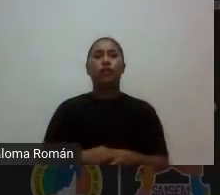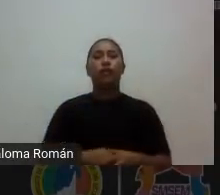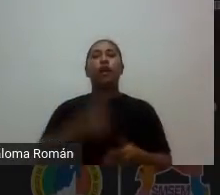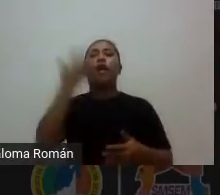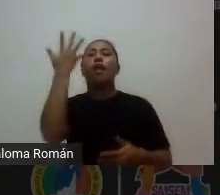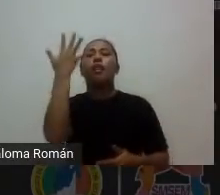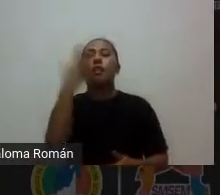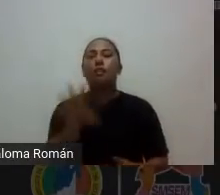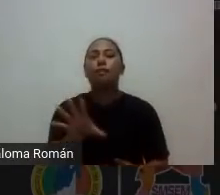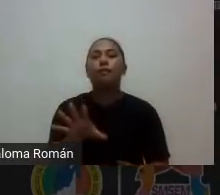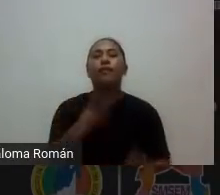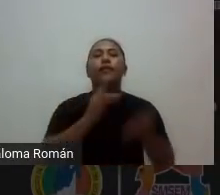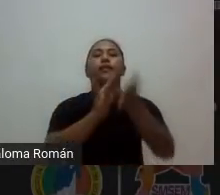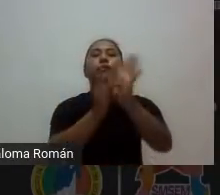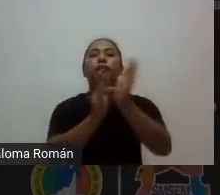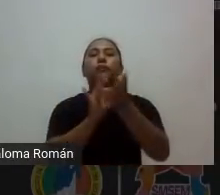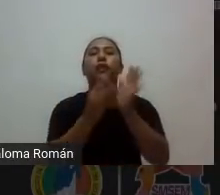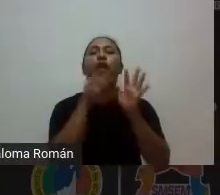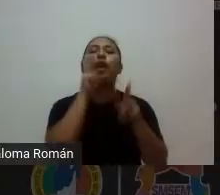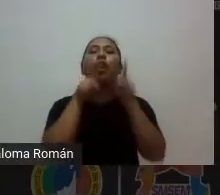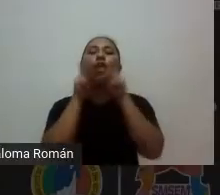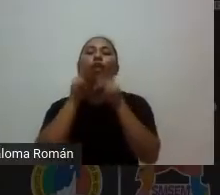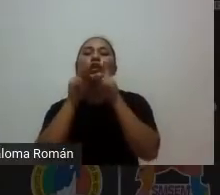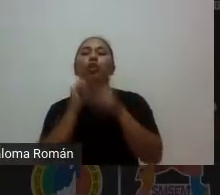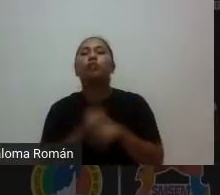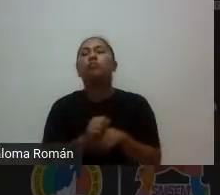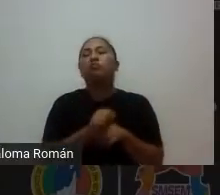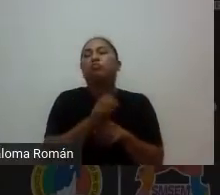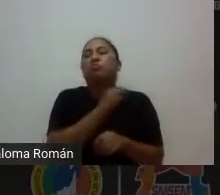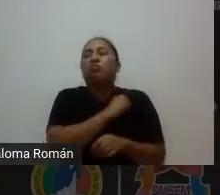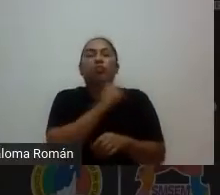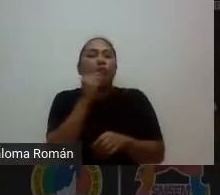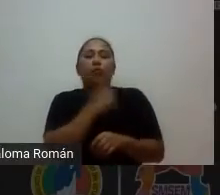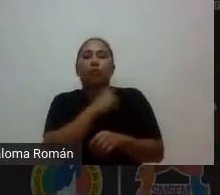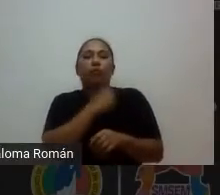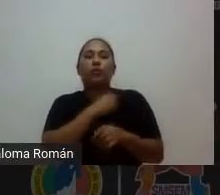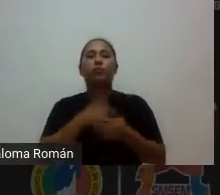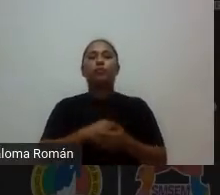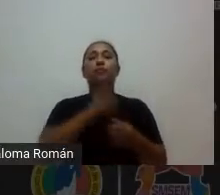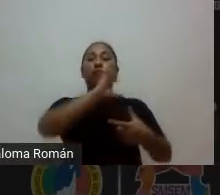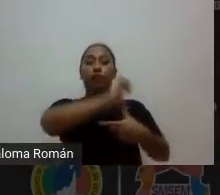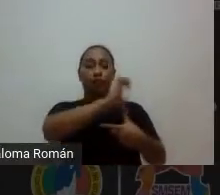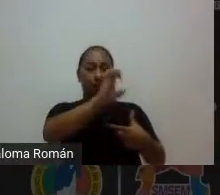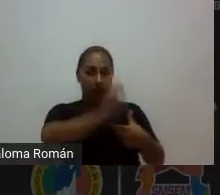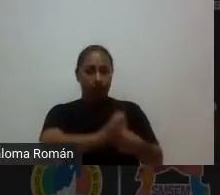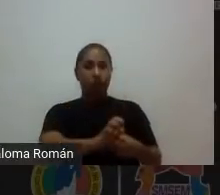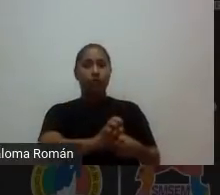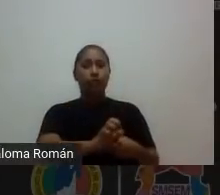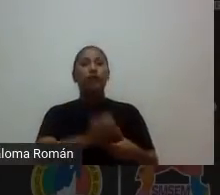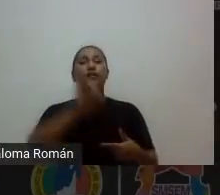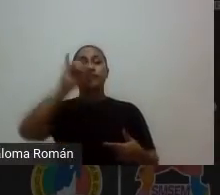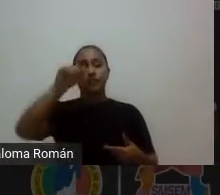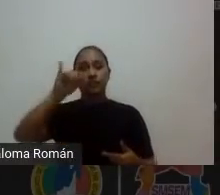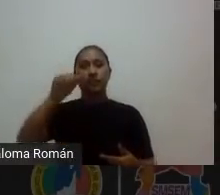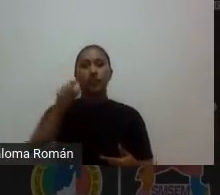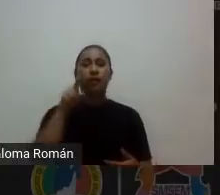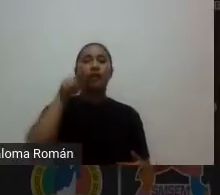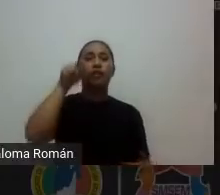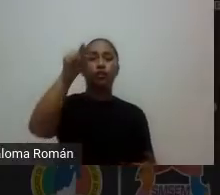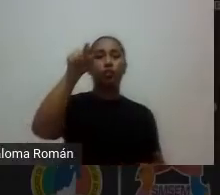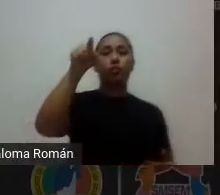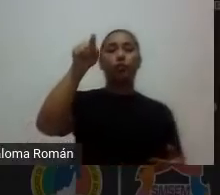minutos de exposición solamente aquí entonces por supuesto que tú tienes que